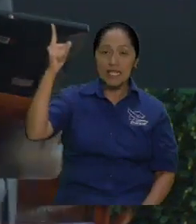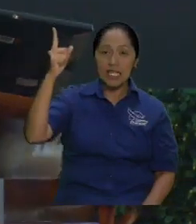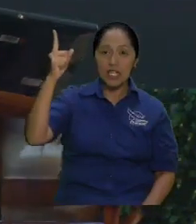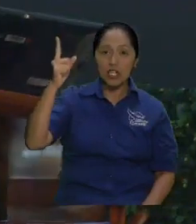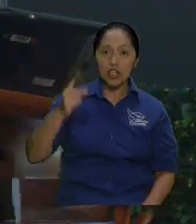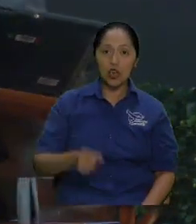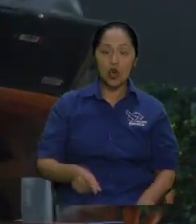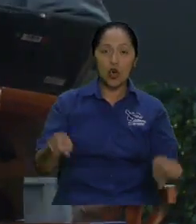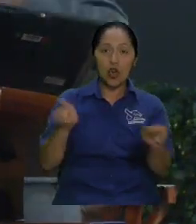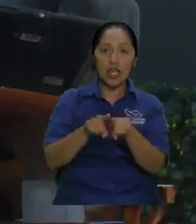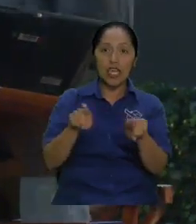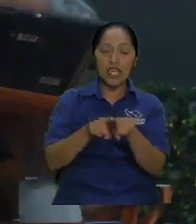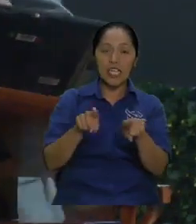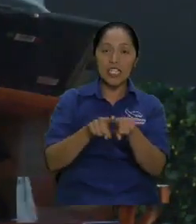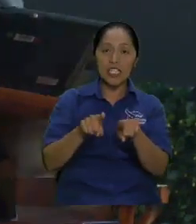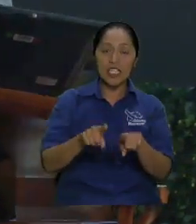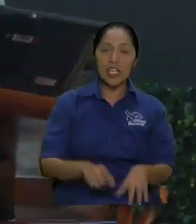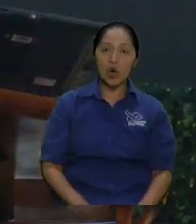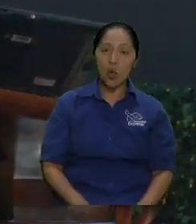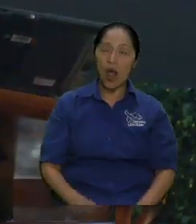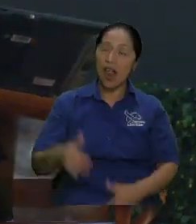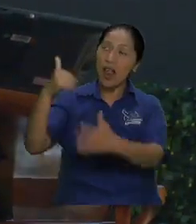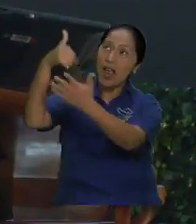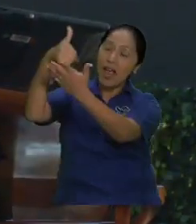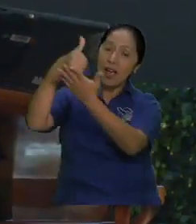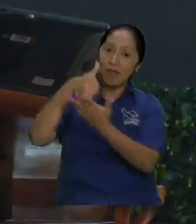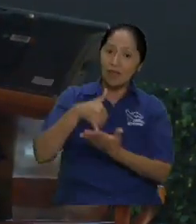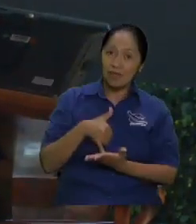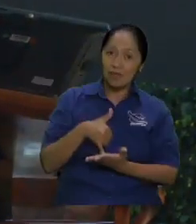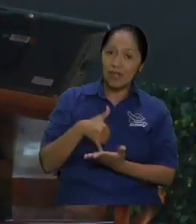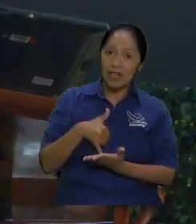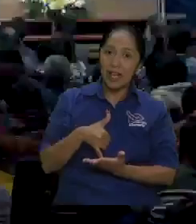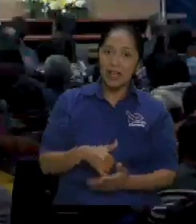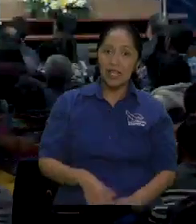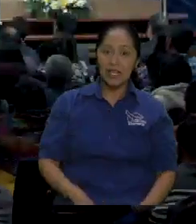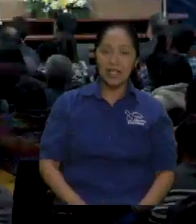tiene que pagar absolutamente nada pero él promete que va a pagar algo